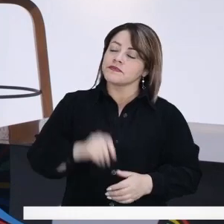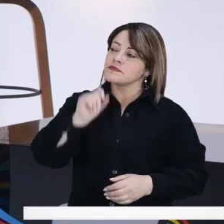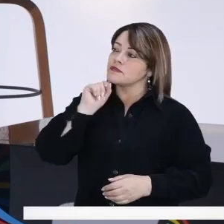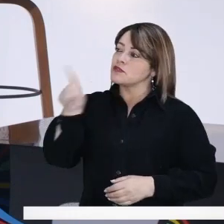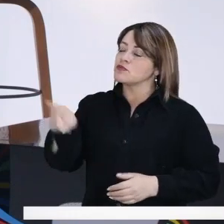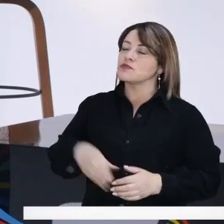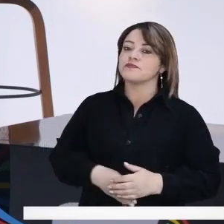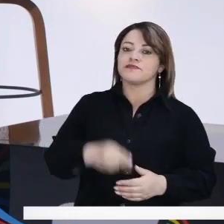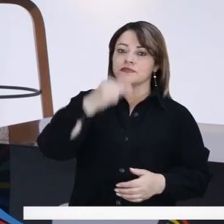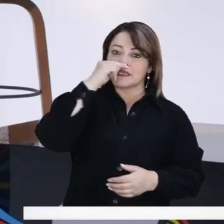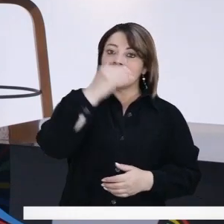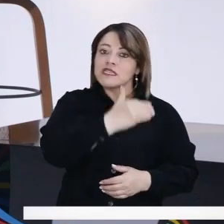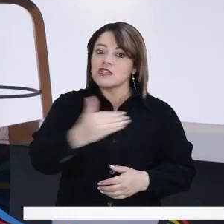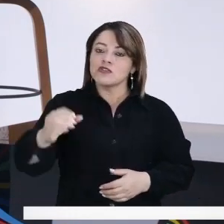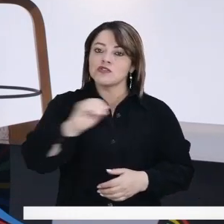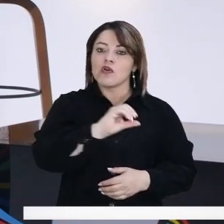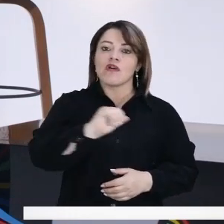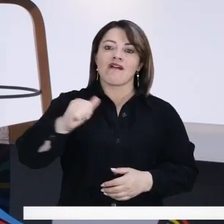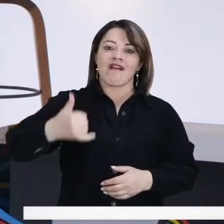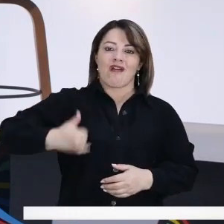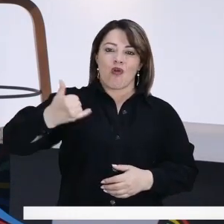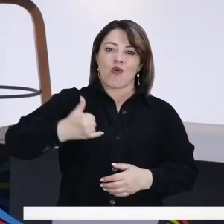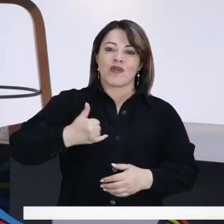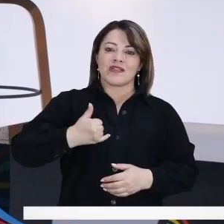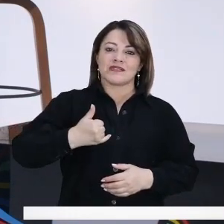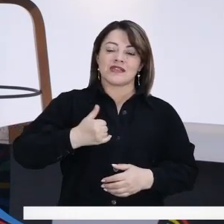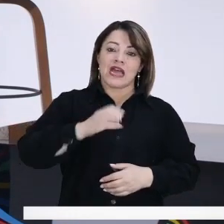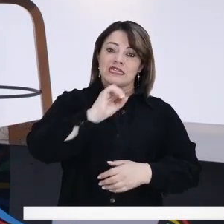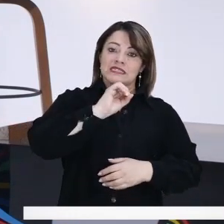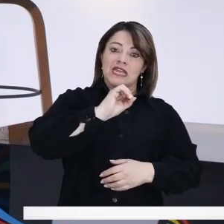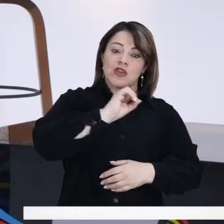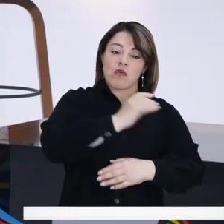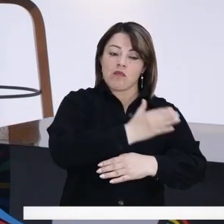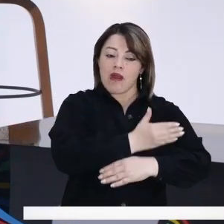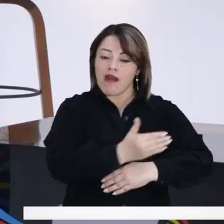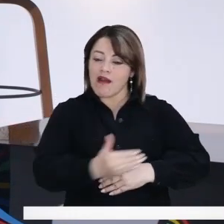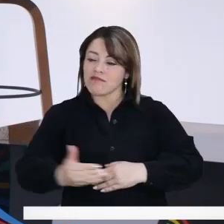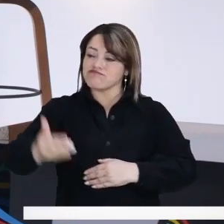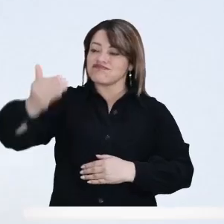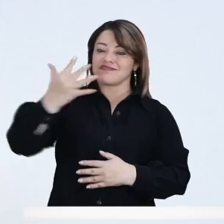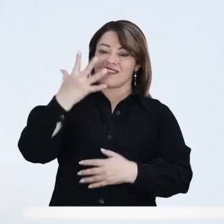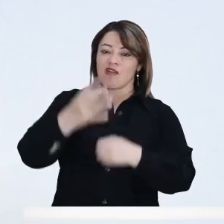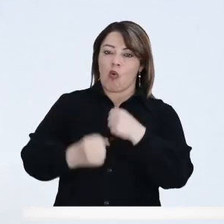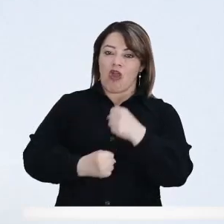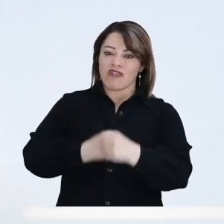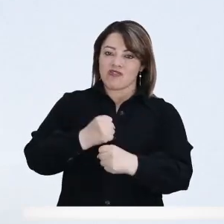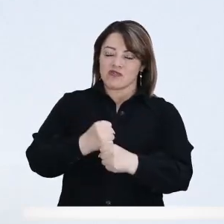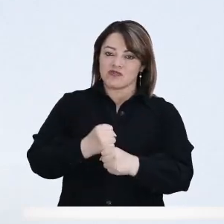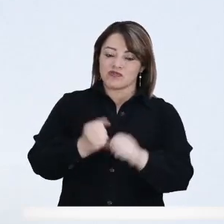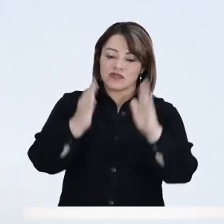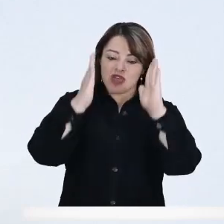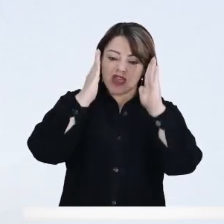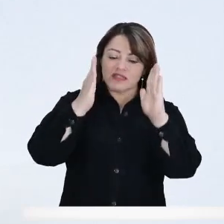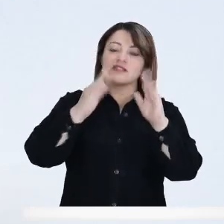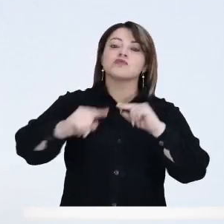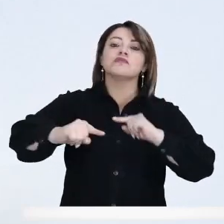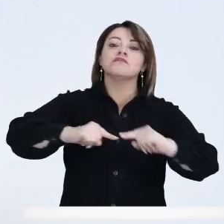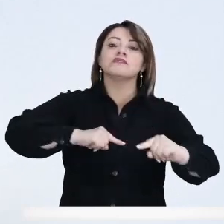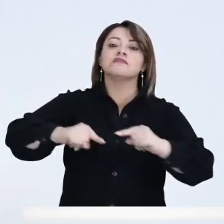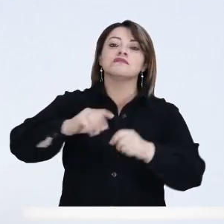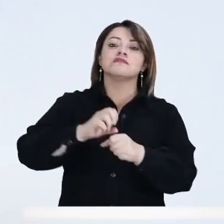los niños y las niñas hasta los cinco años, desde la atención de la